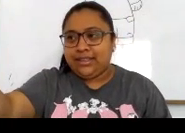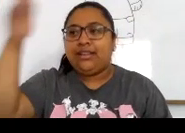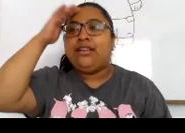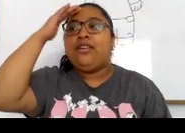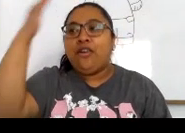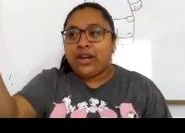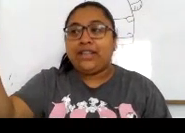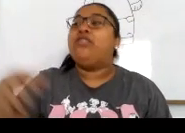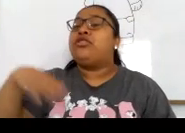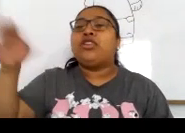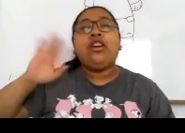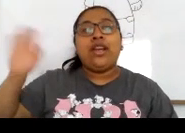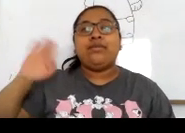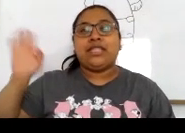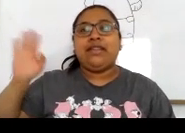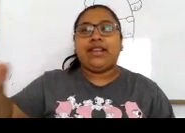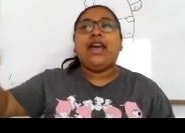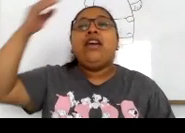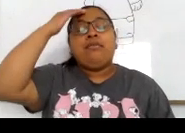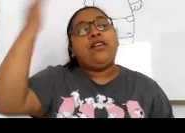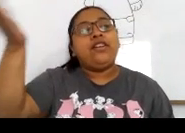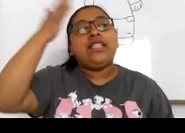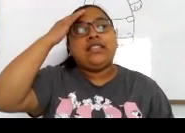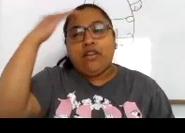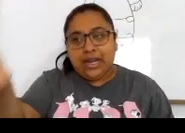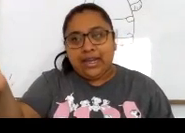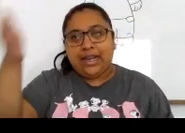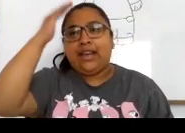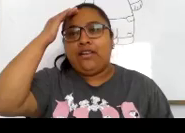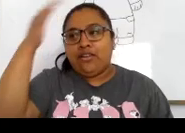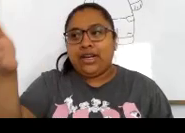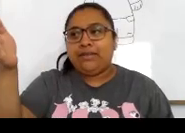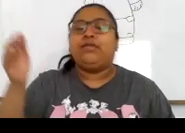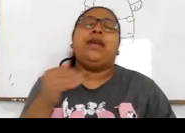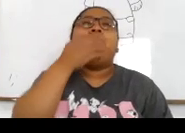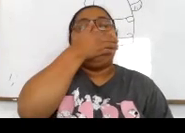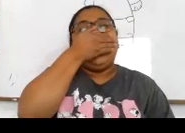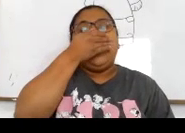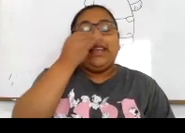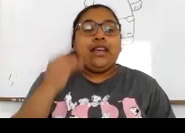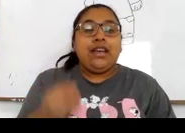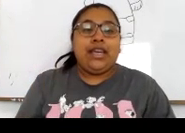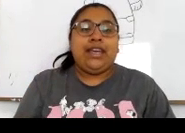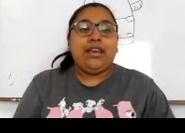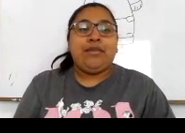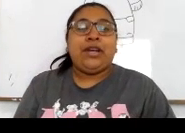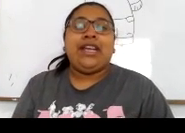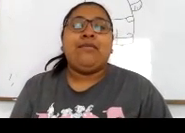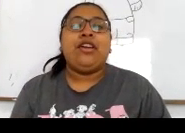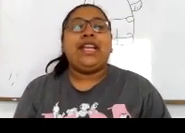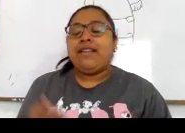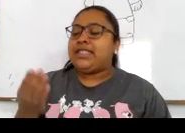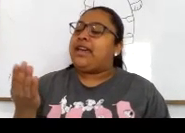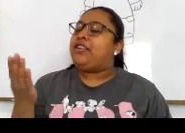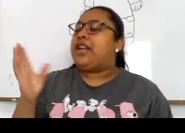Así. Hola. No, nosotros lo decimos así, ¿verdad? Pero a veces hola, acá. Hola. Muy bien. Eh, por